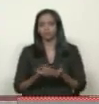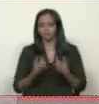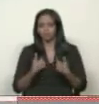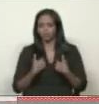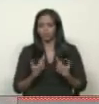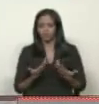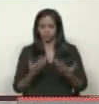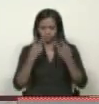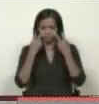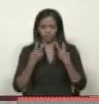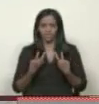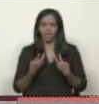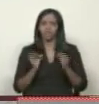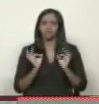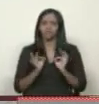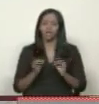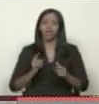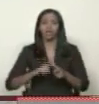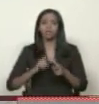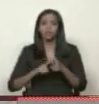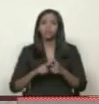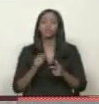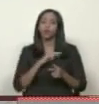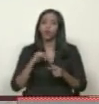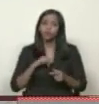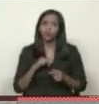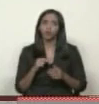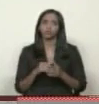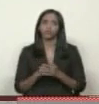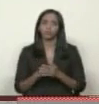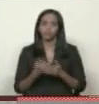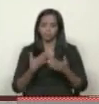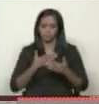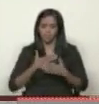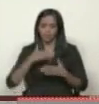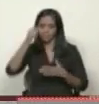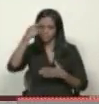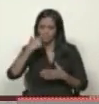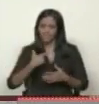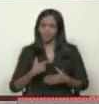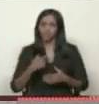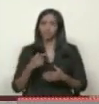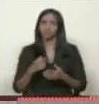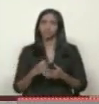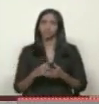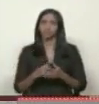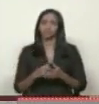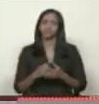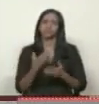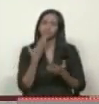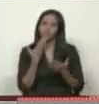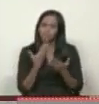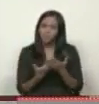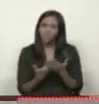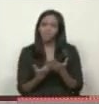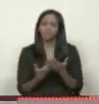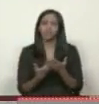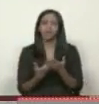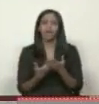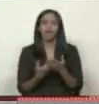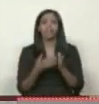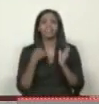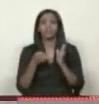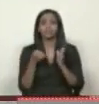particular. Por esta razón, yo, mi persona, le pide al organismo correspondiente